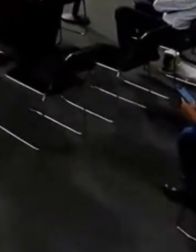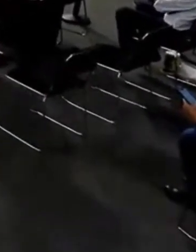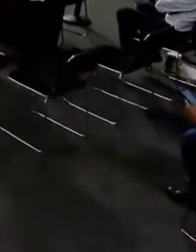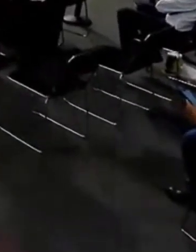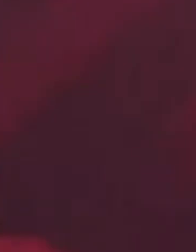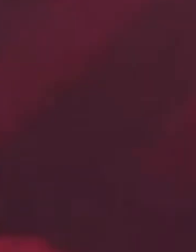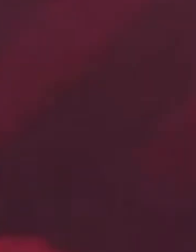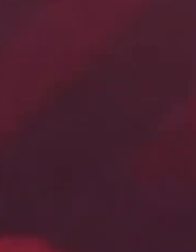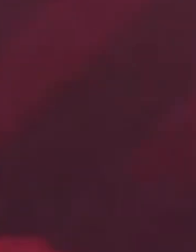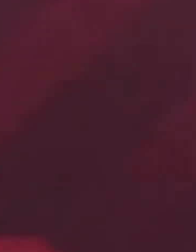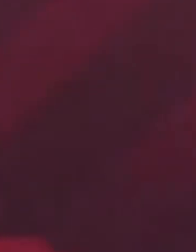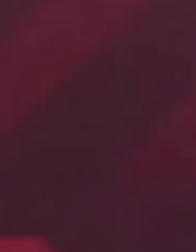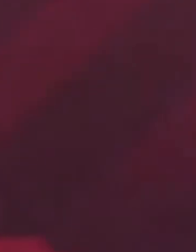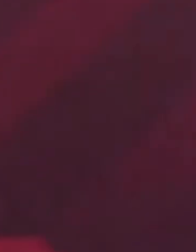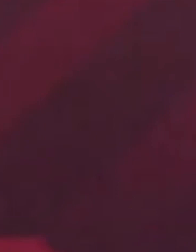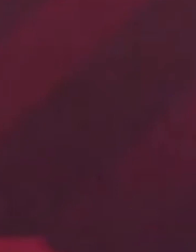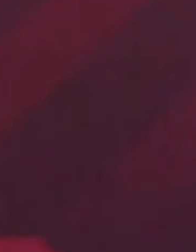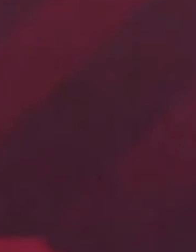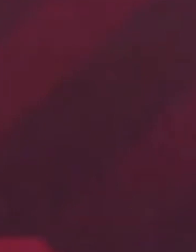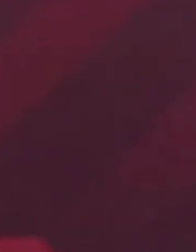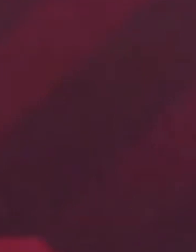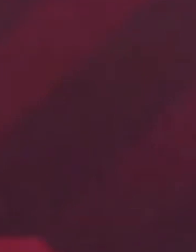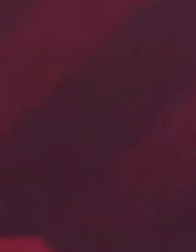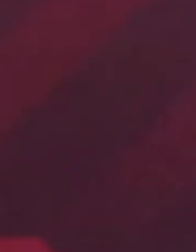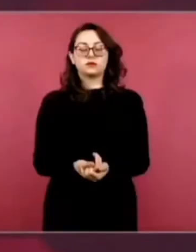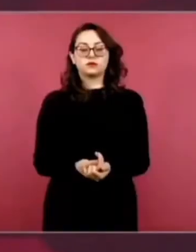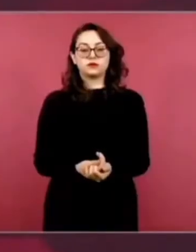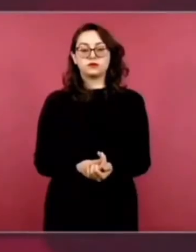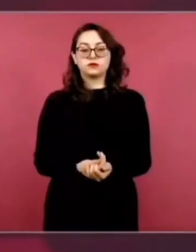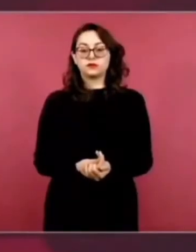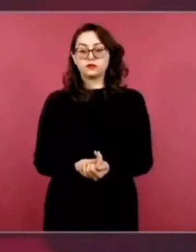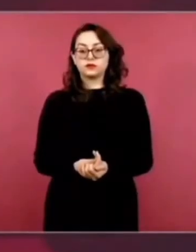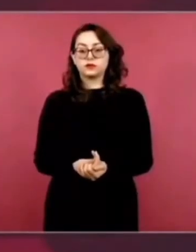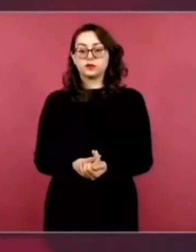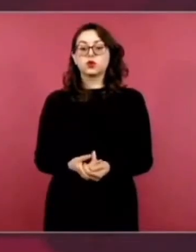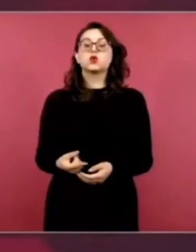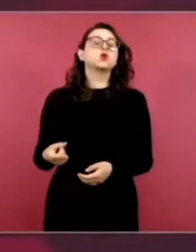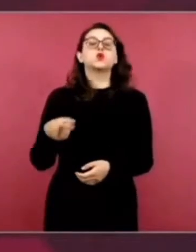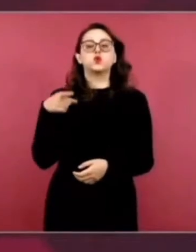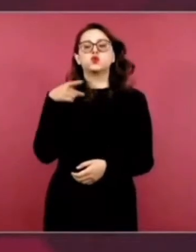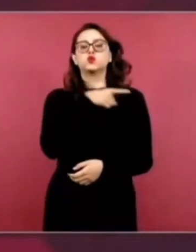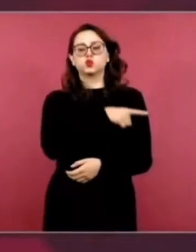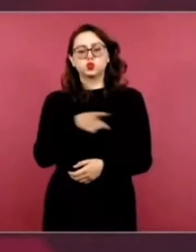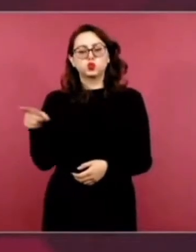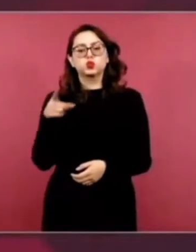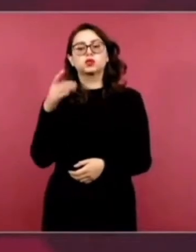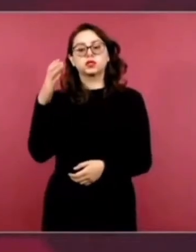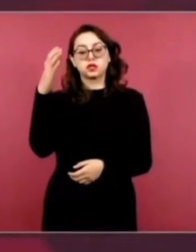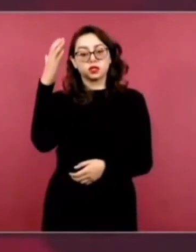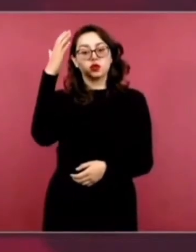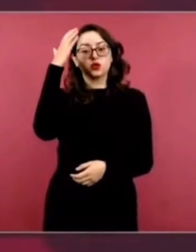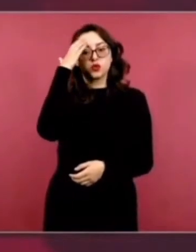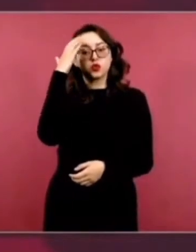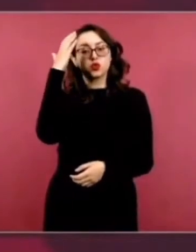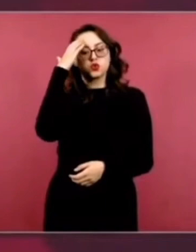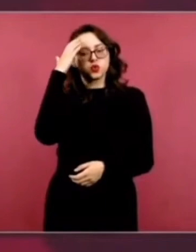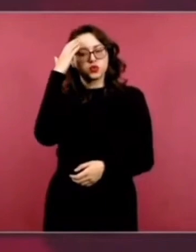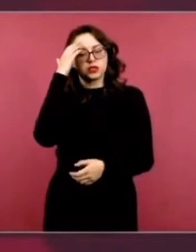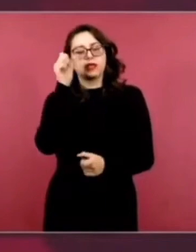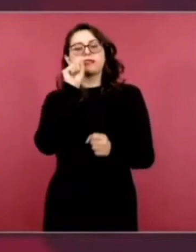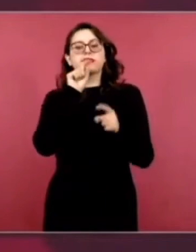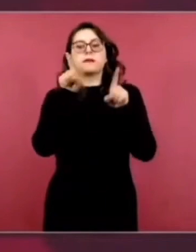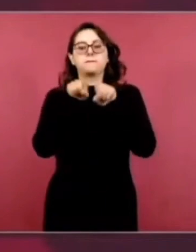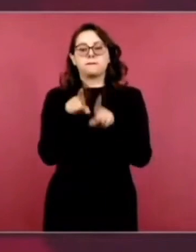Bueno, primero que nada, ustedes conocen bien que... Y también se ha mencionado aquí por parte del presidente,